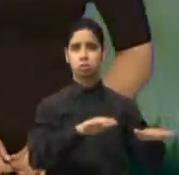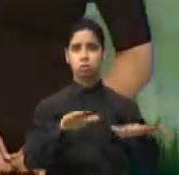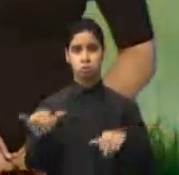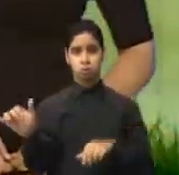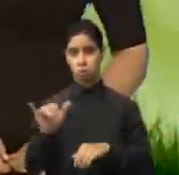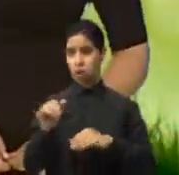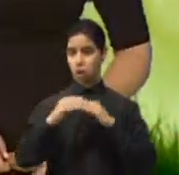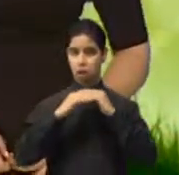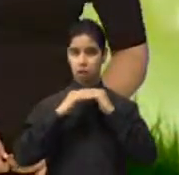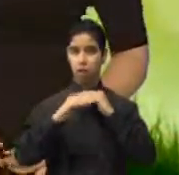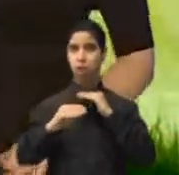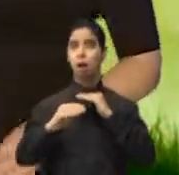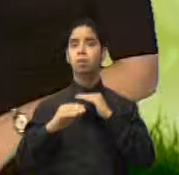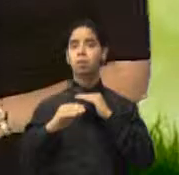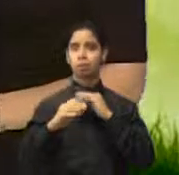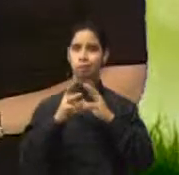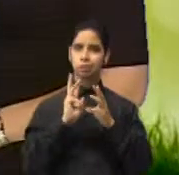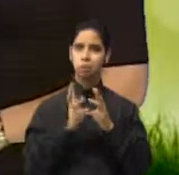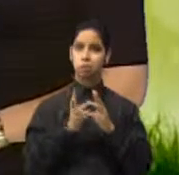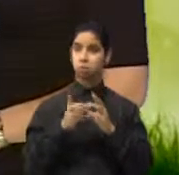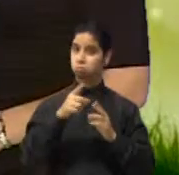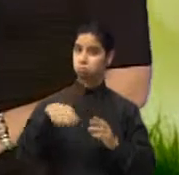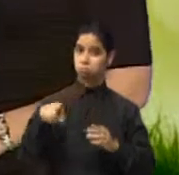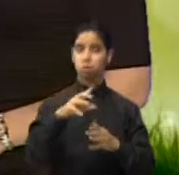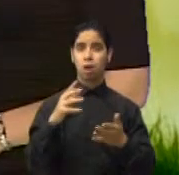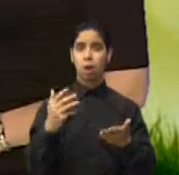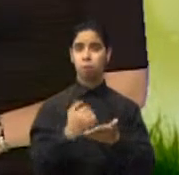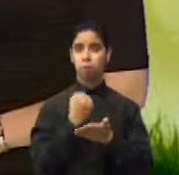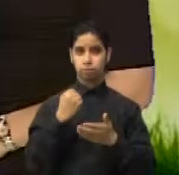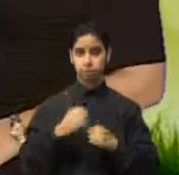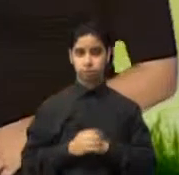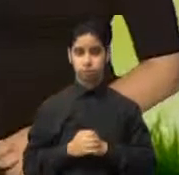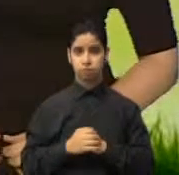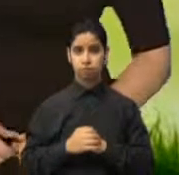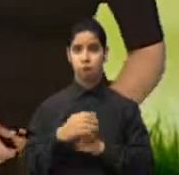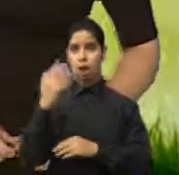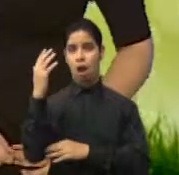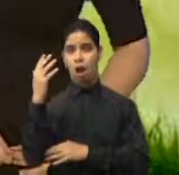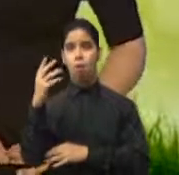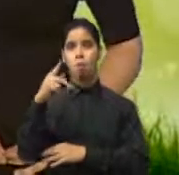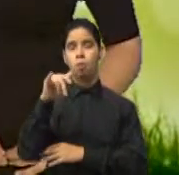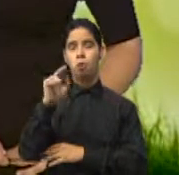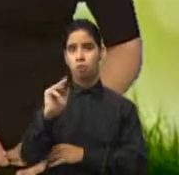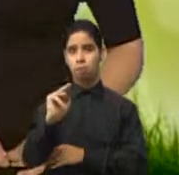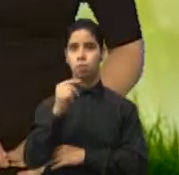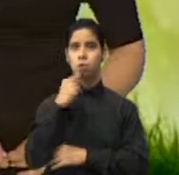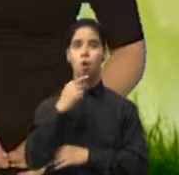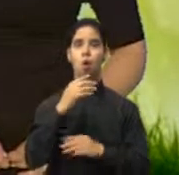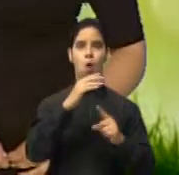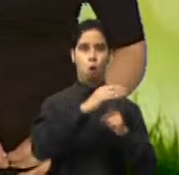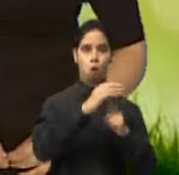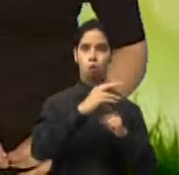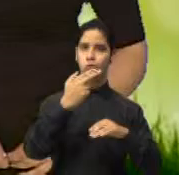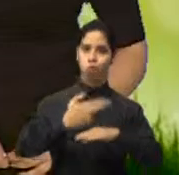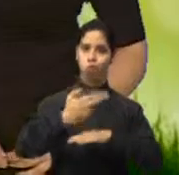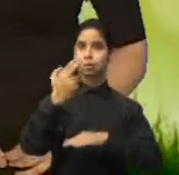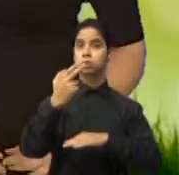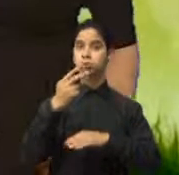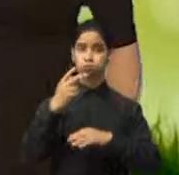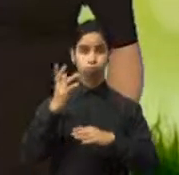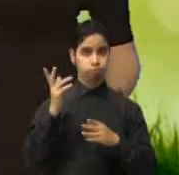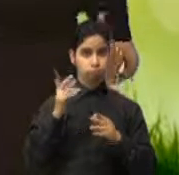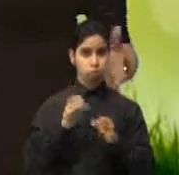estables del tiempo, así que aproveche. Tenemos altos niveles de polen de árbol y de esporace, hongos alérgicos y asmáticos, no olvide sus medicamentos.